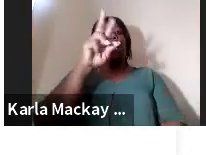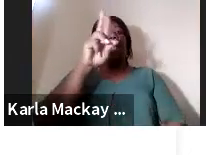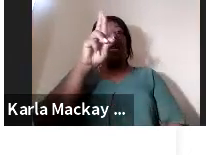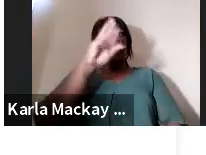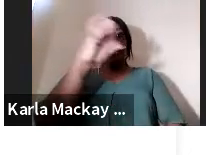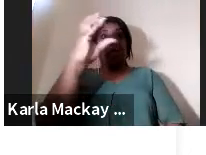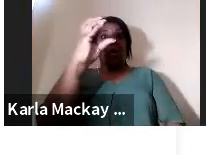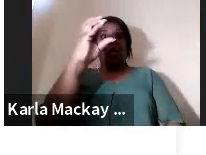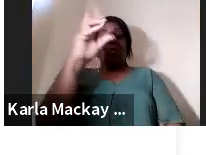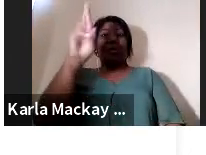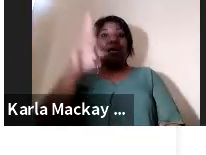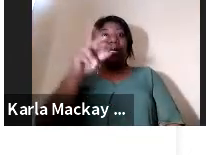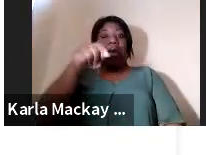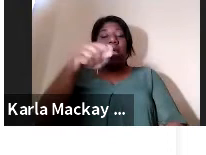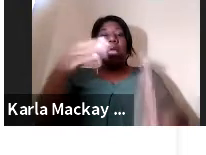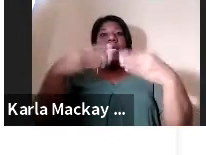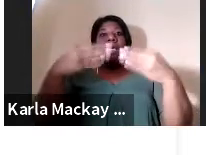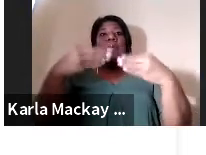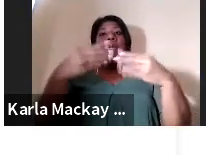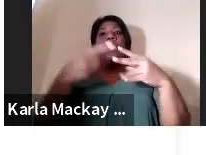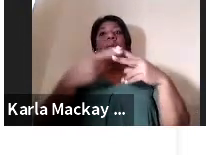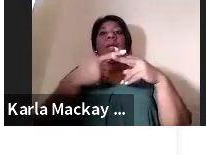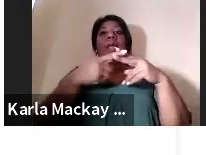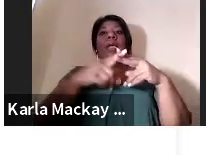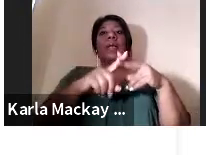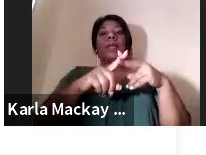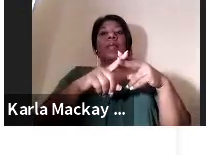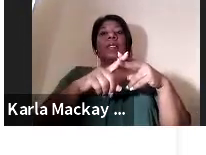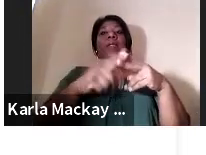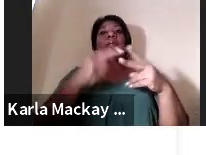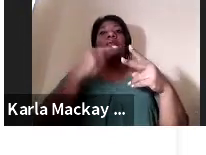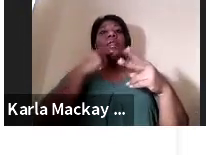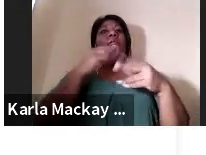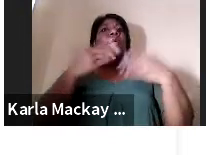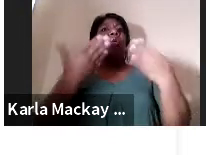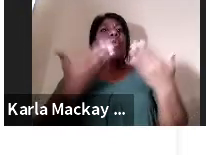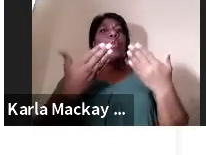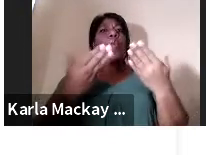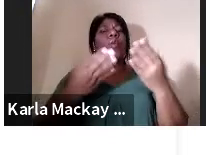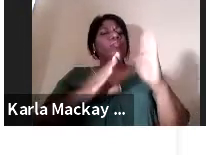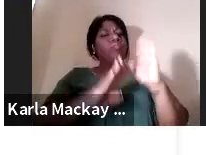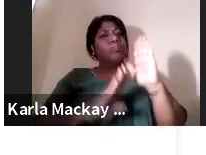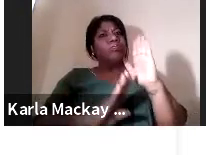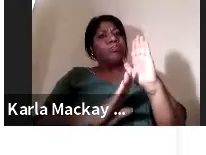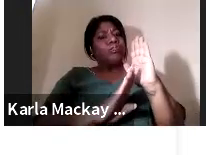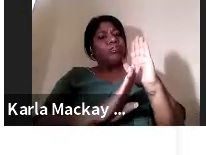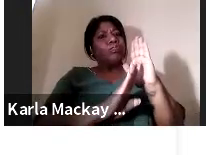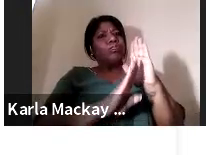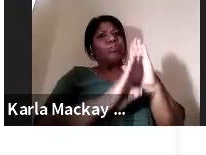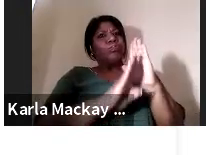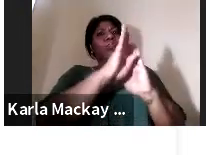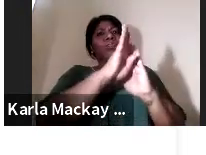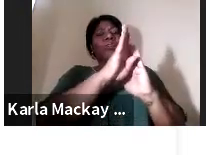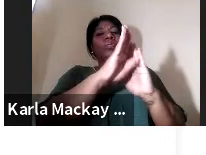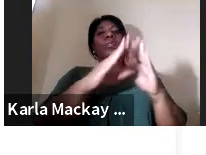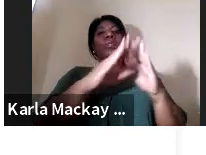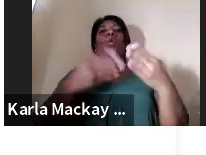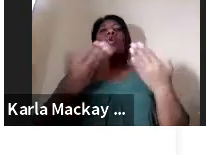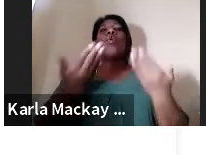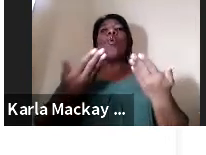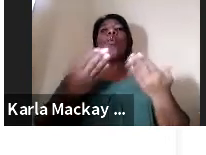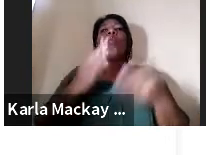Partiendo de este principio, vamos a ver esa evolución que ha habido. Vamos a ver un poco de qué trata el método,